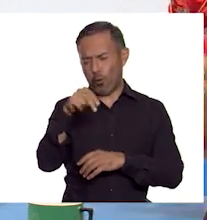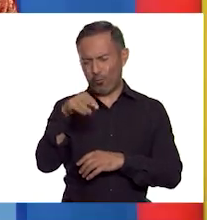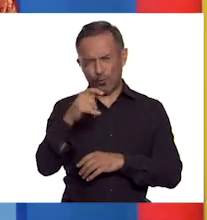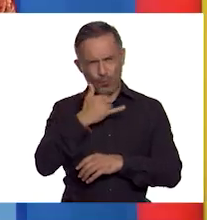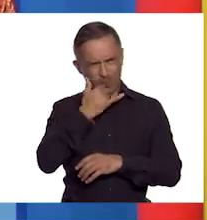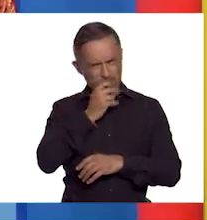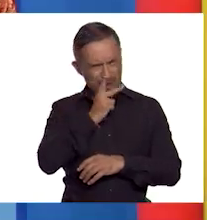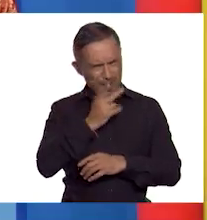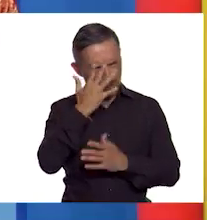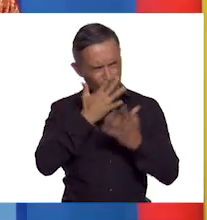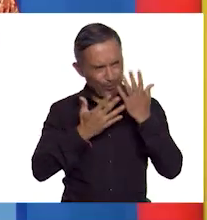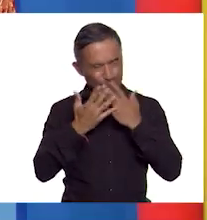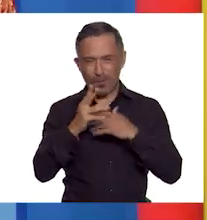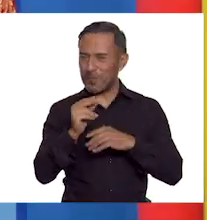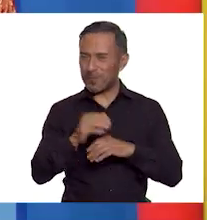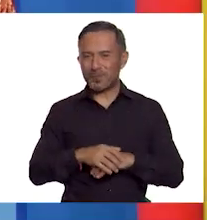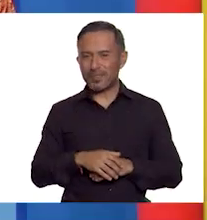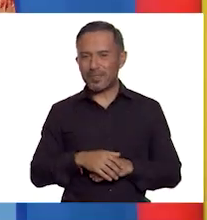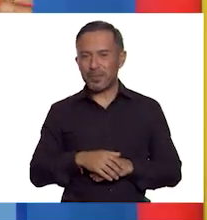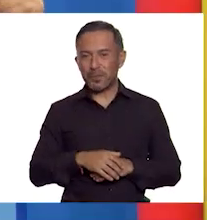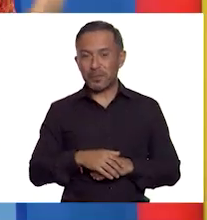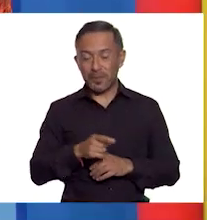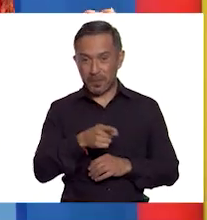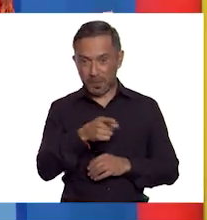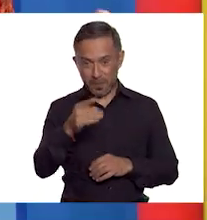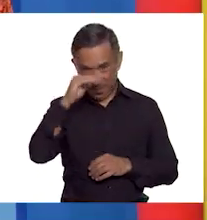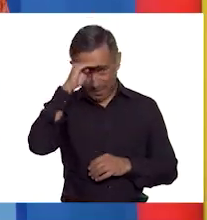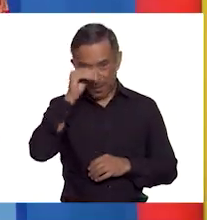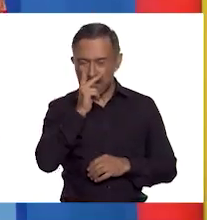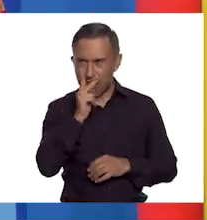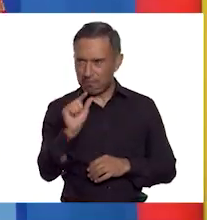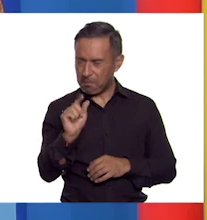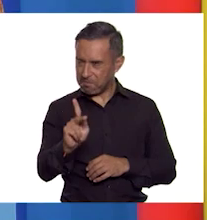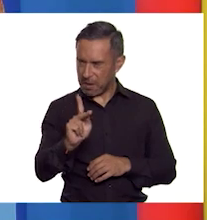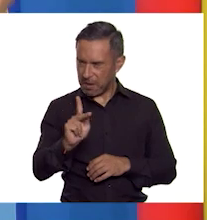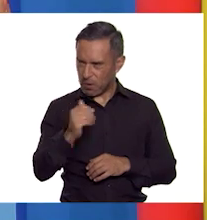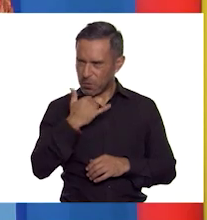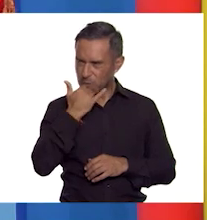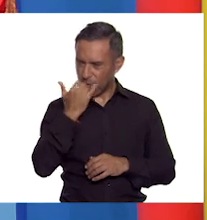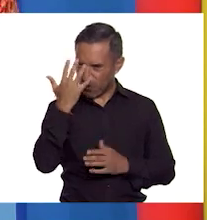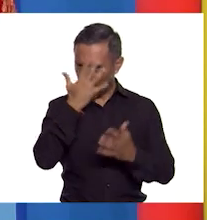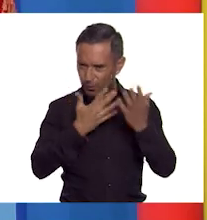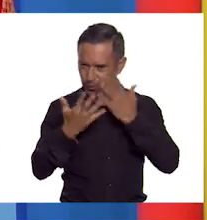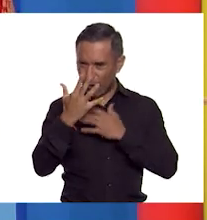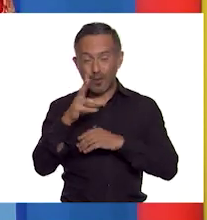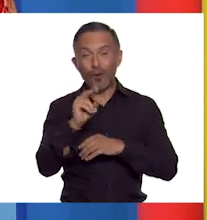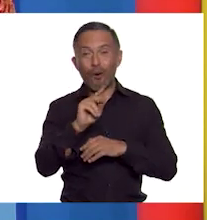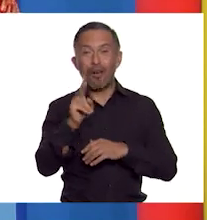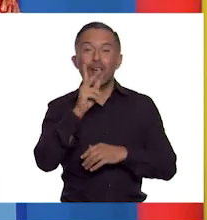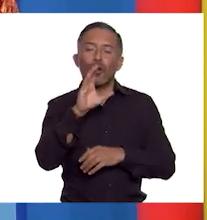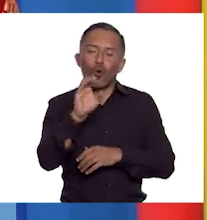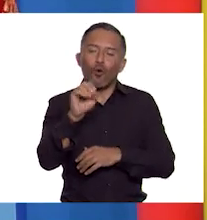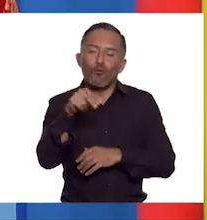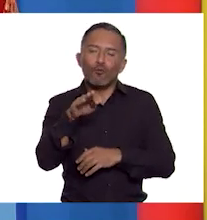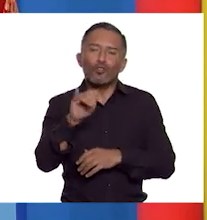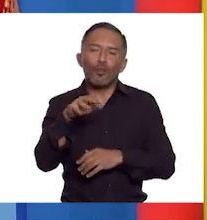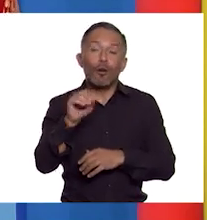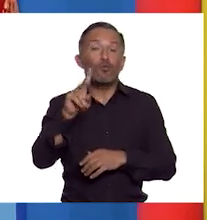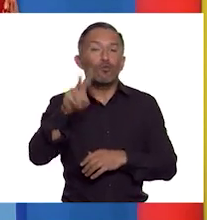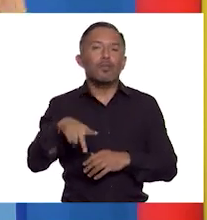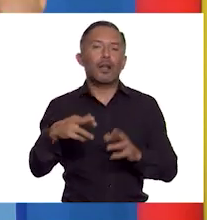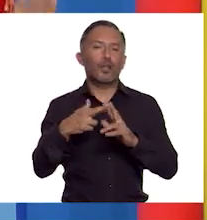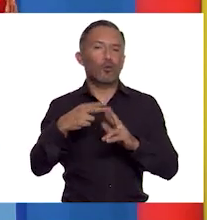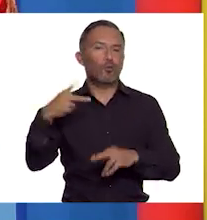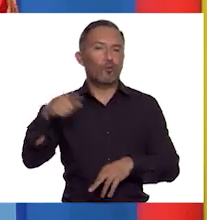Es que tal vez el nombre les haga pensar en confusión, pero realmente es una religión nacida en China. Para Confucio,